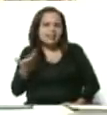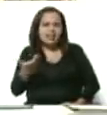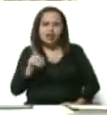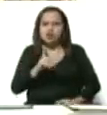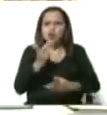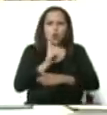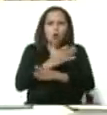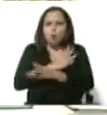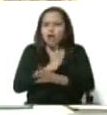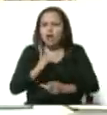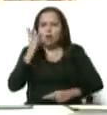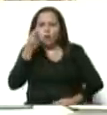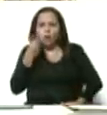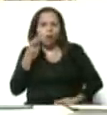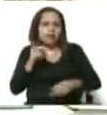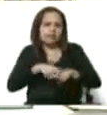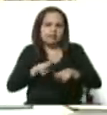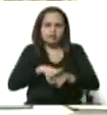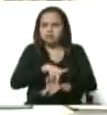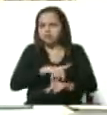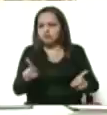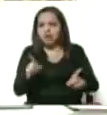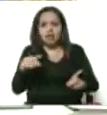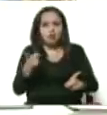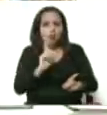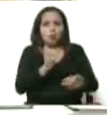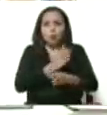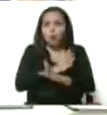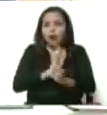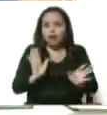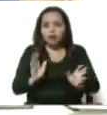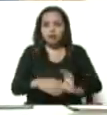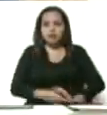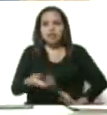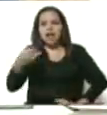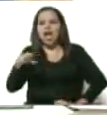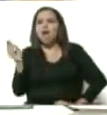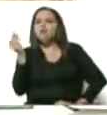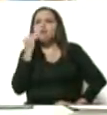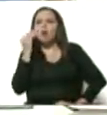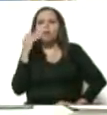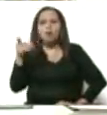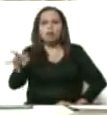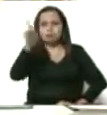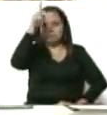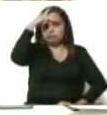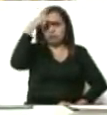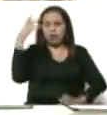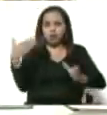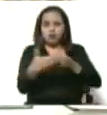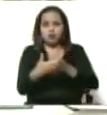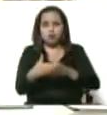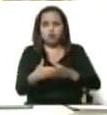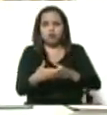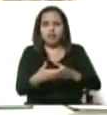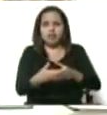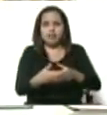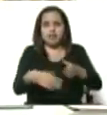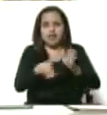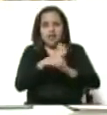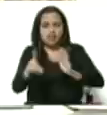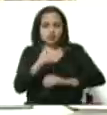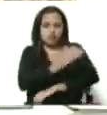de muchachos. Esto no es un juego de muchachos como anda el Bobolongo y los imbéciles por ahí de la derecha, en su juego de